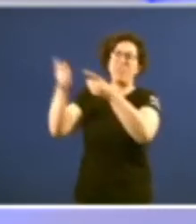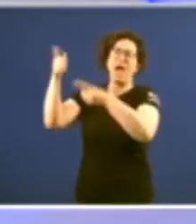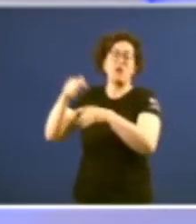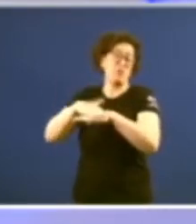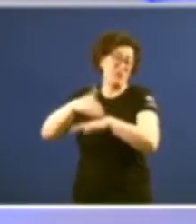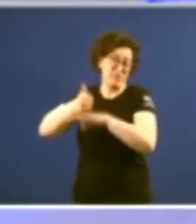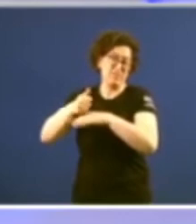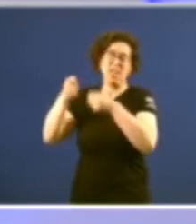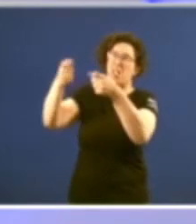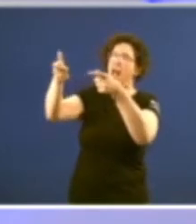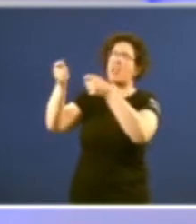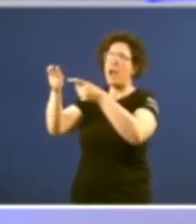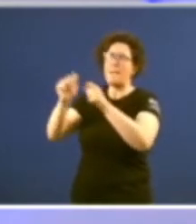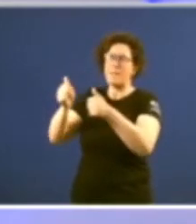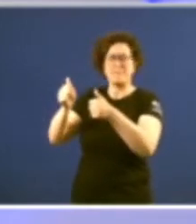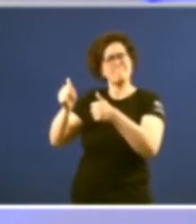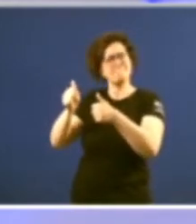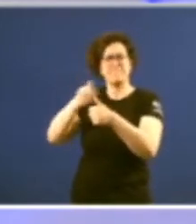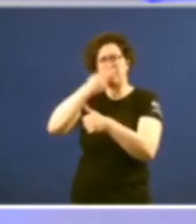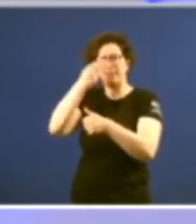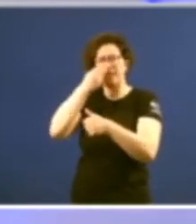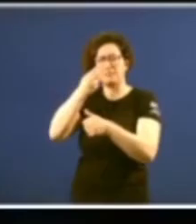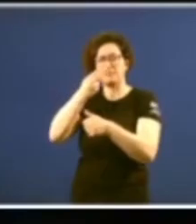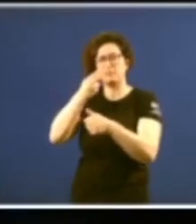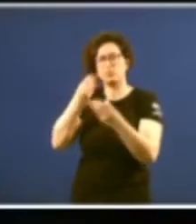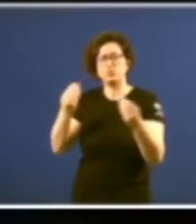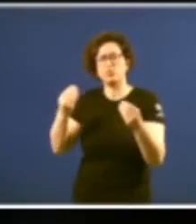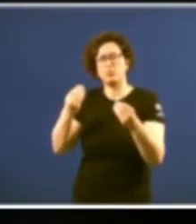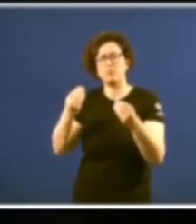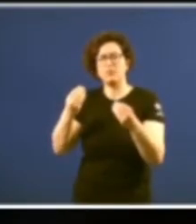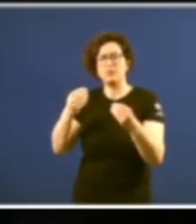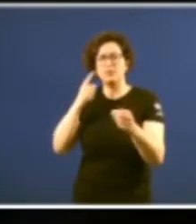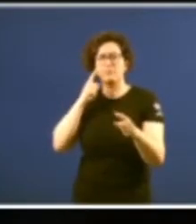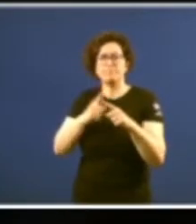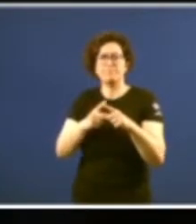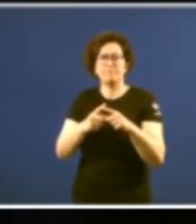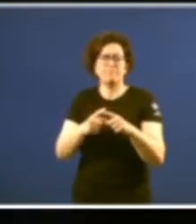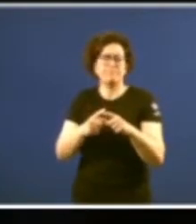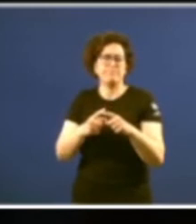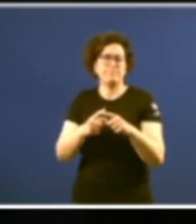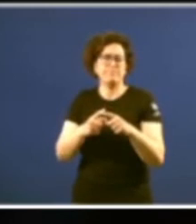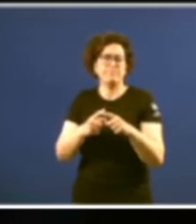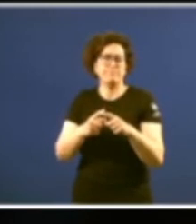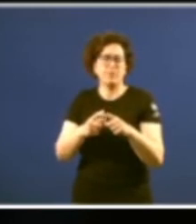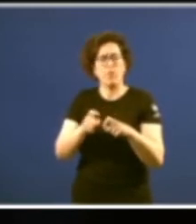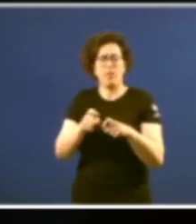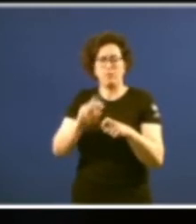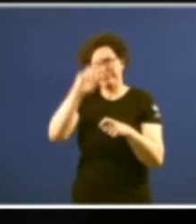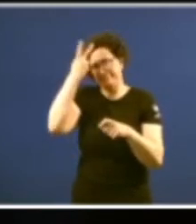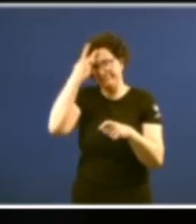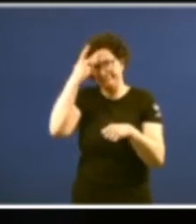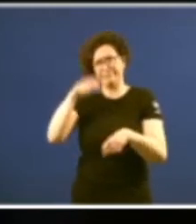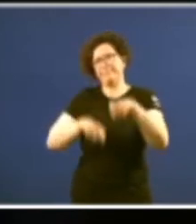e hai un interese moi grande por manterse votarse para atrás por